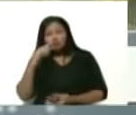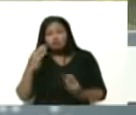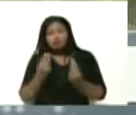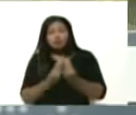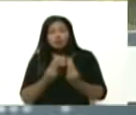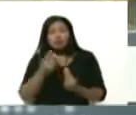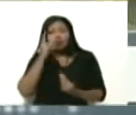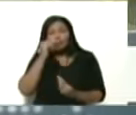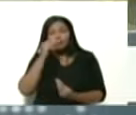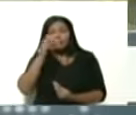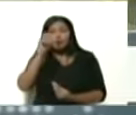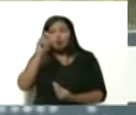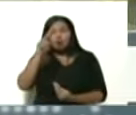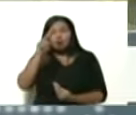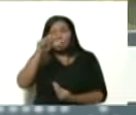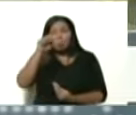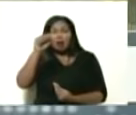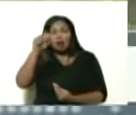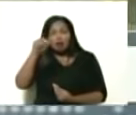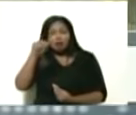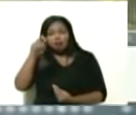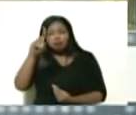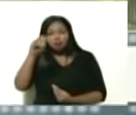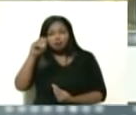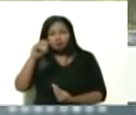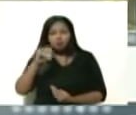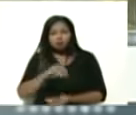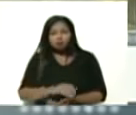de Orlando Camacho presidente de Fe de Industria